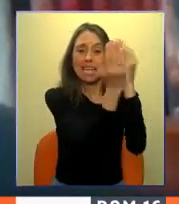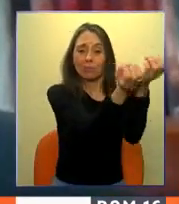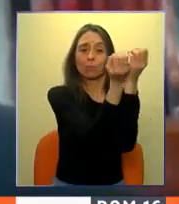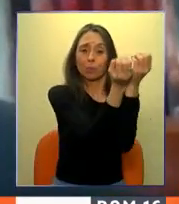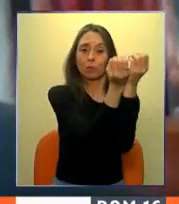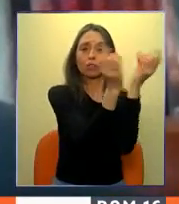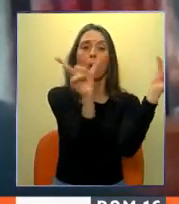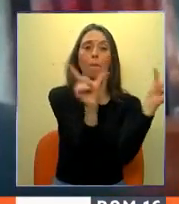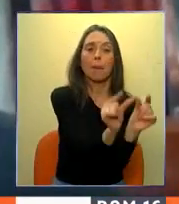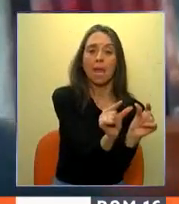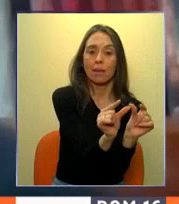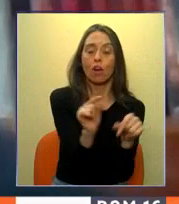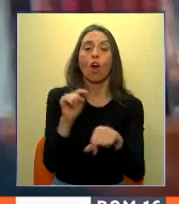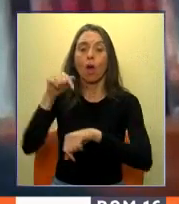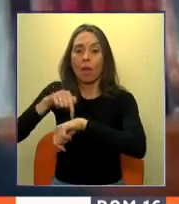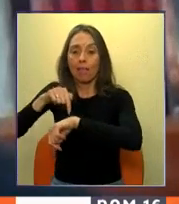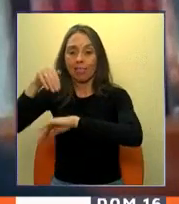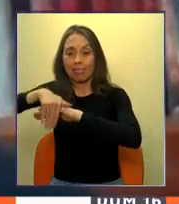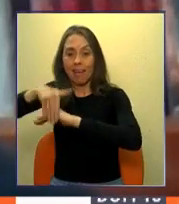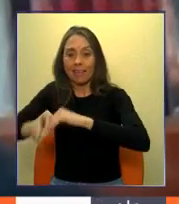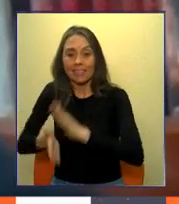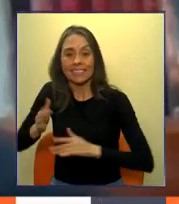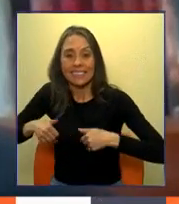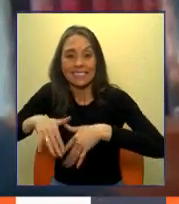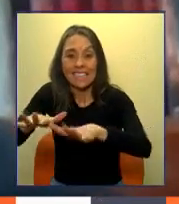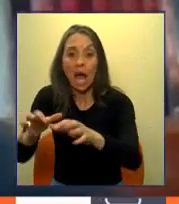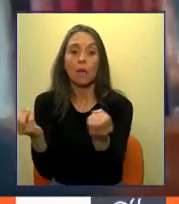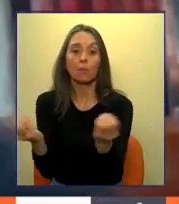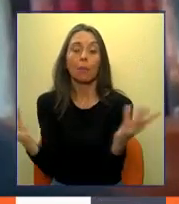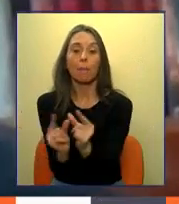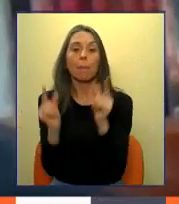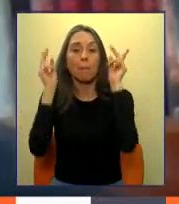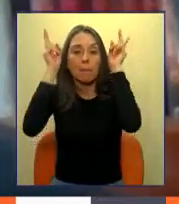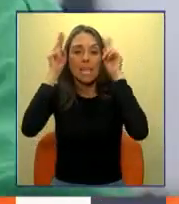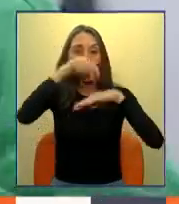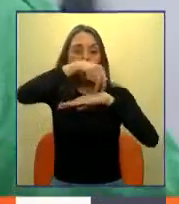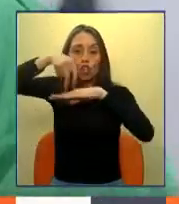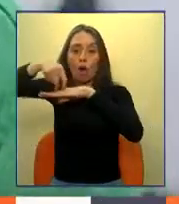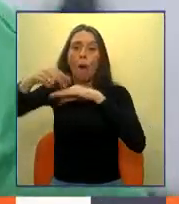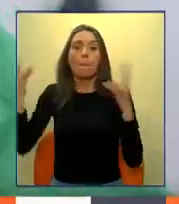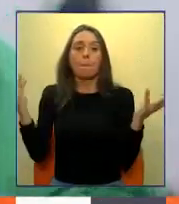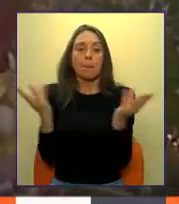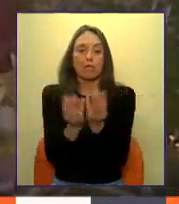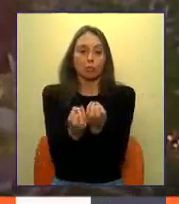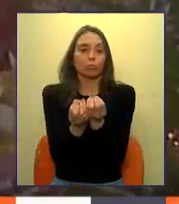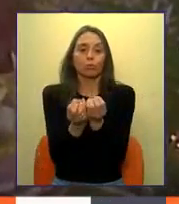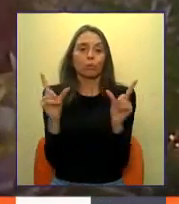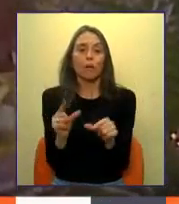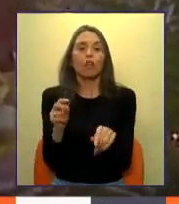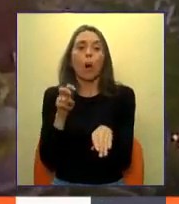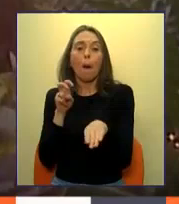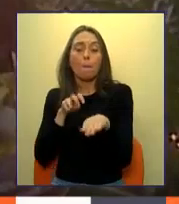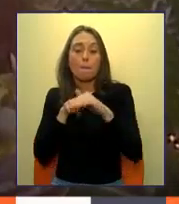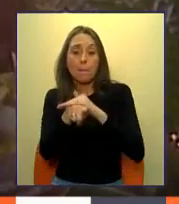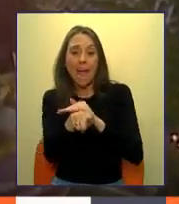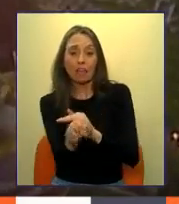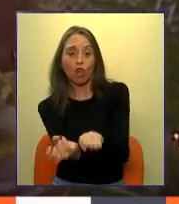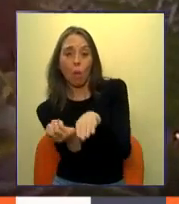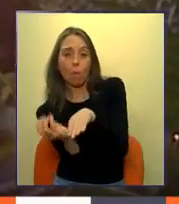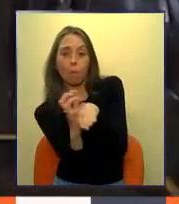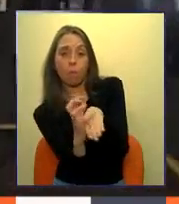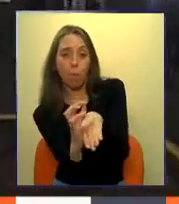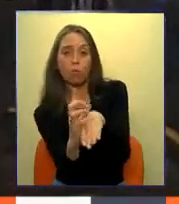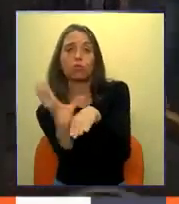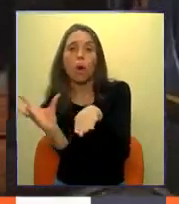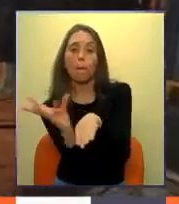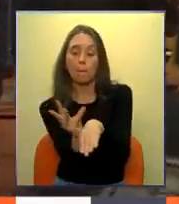entrar con tres horarios. O sea, va a tener menos aglomeración en los paraderos, menos aglomeración en el metro. Otra de las propuestas es tener furgones que